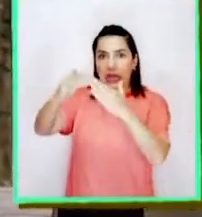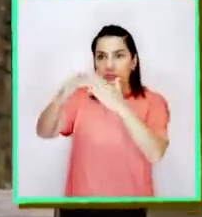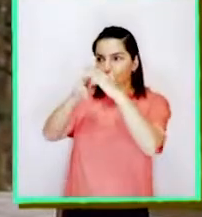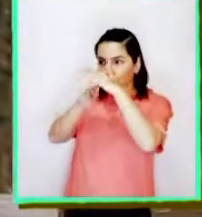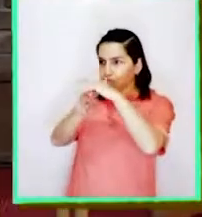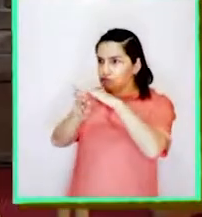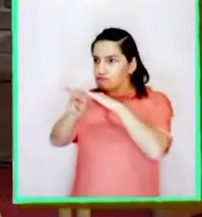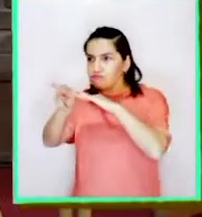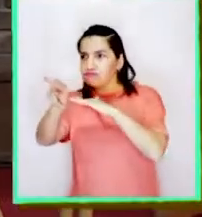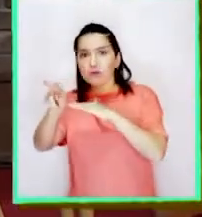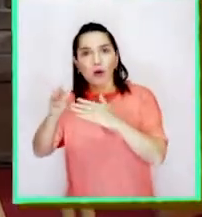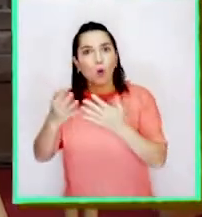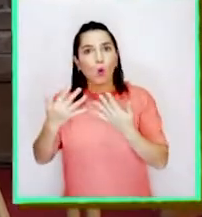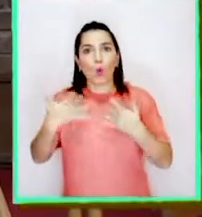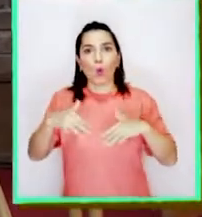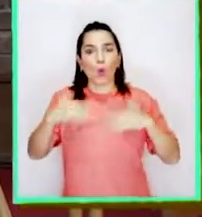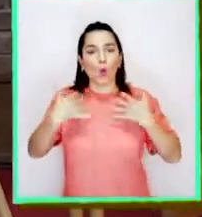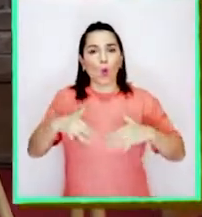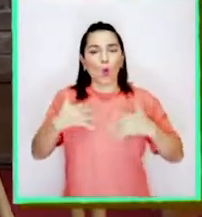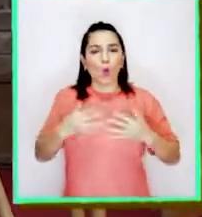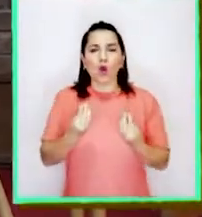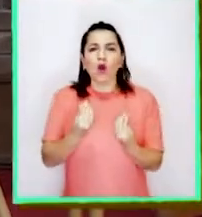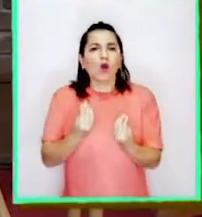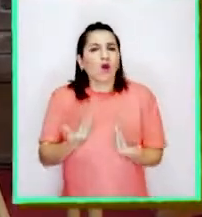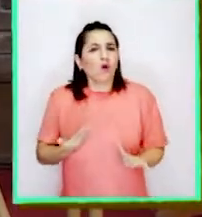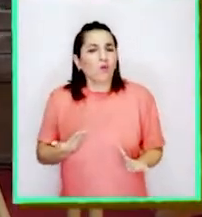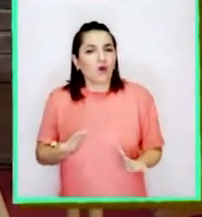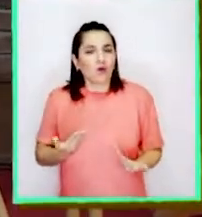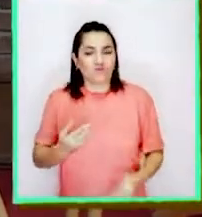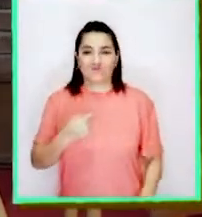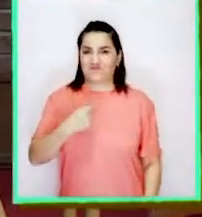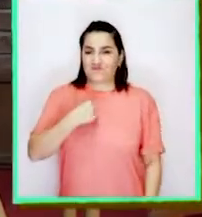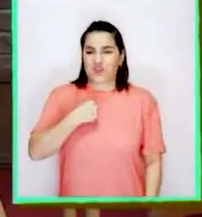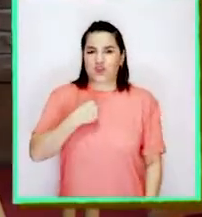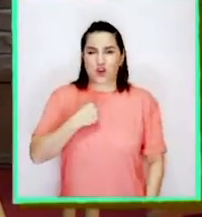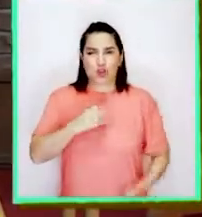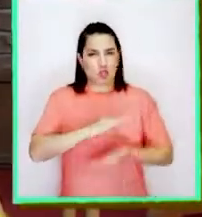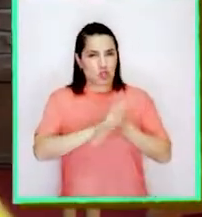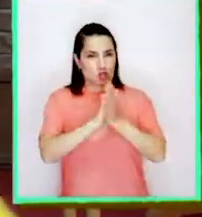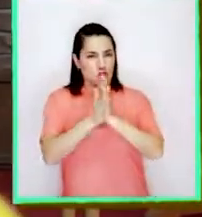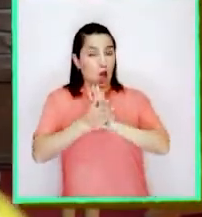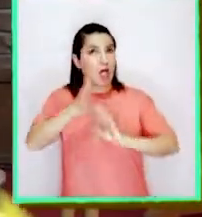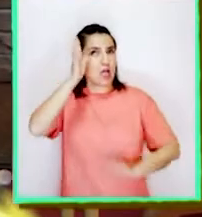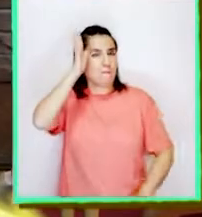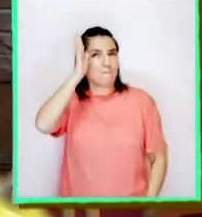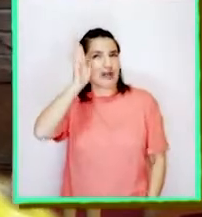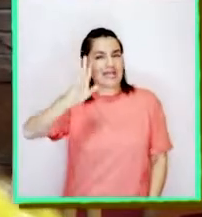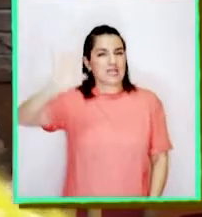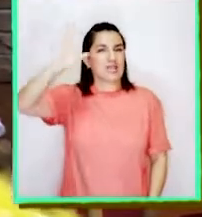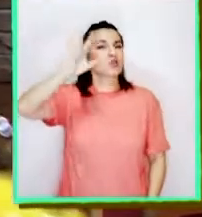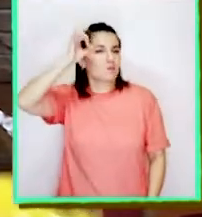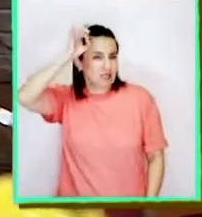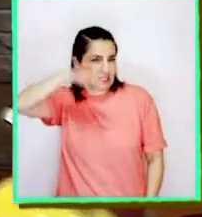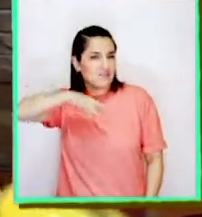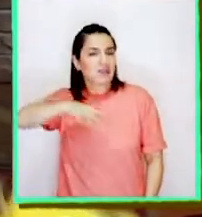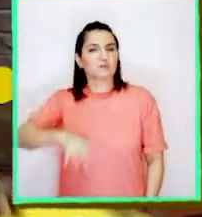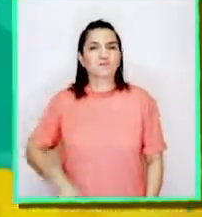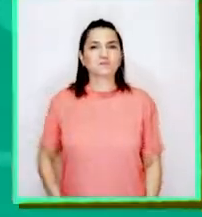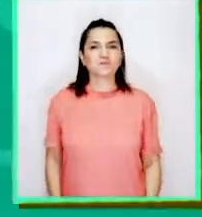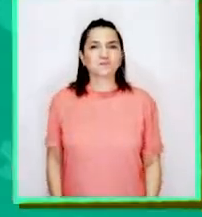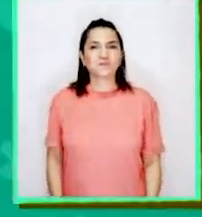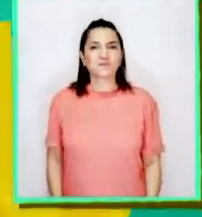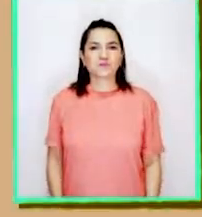paredes. ¡Guau! ¿Cómo será eso? Voy a ocupar todo el poder de mi imaginación para averiguarlo.